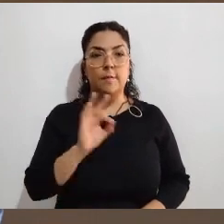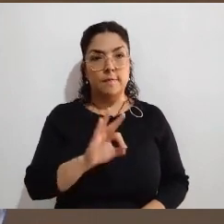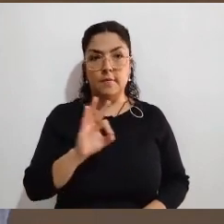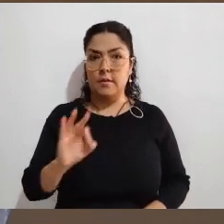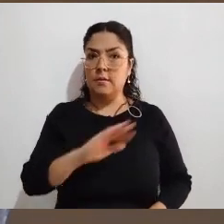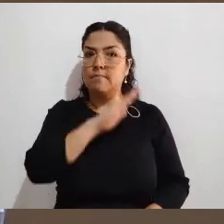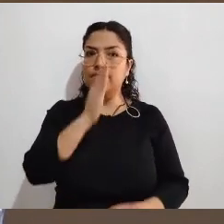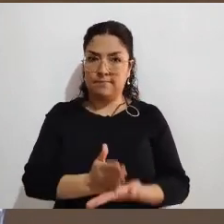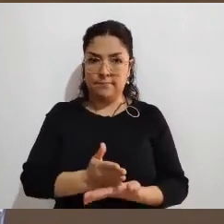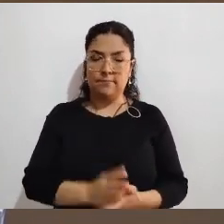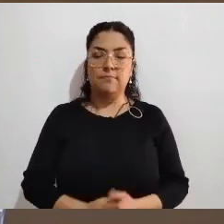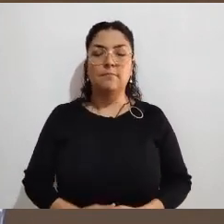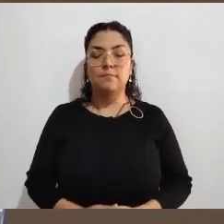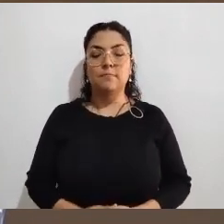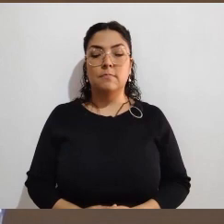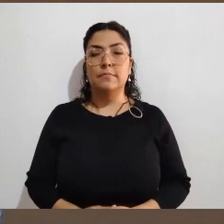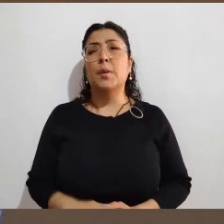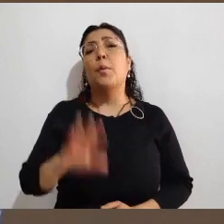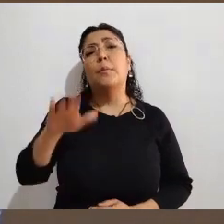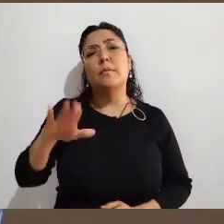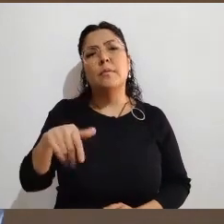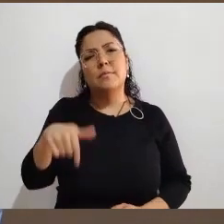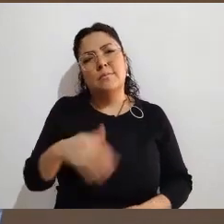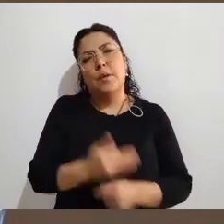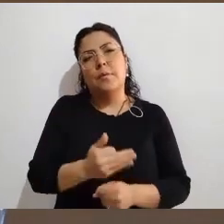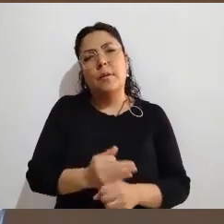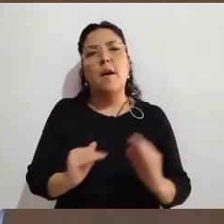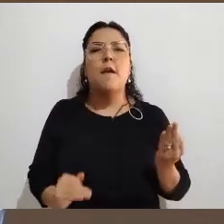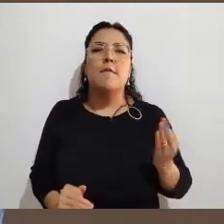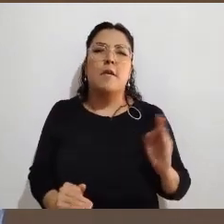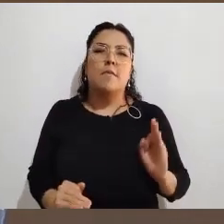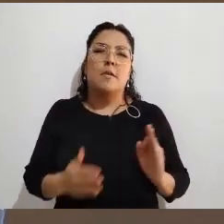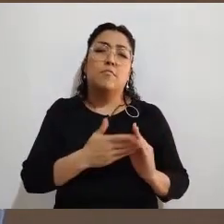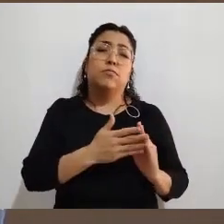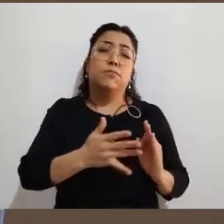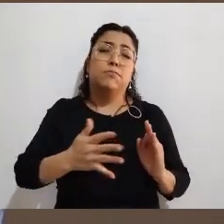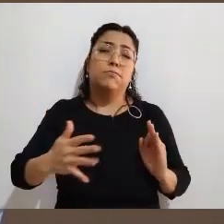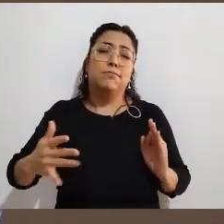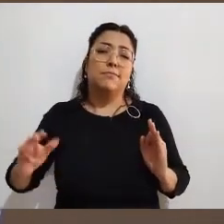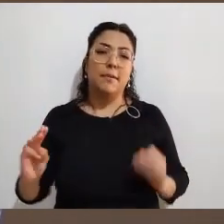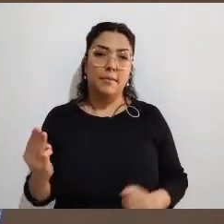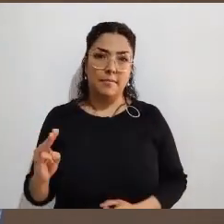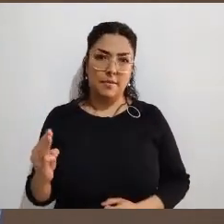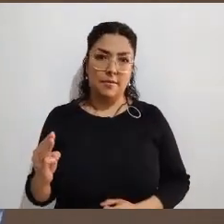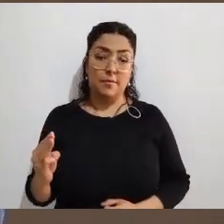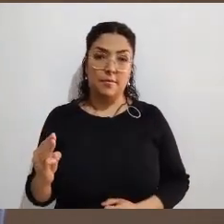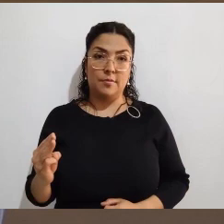es la fecha límite. Dirán, oye, apenas estamos en febrero, falta mucho todavía,